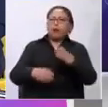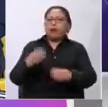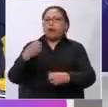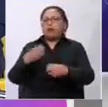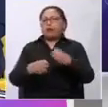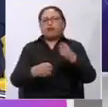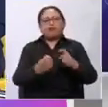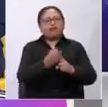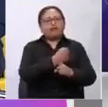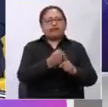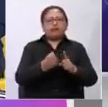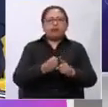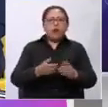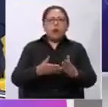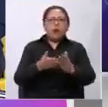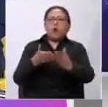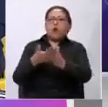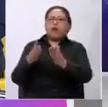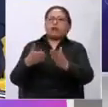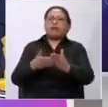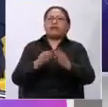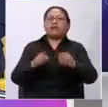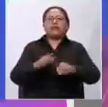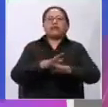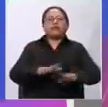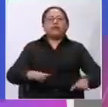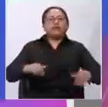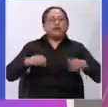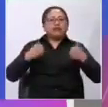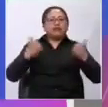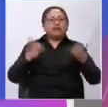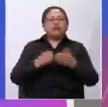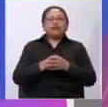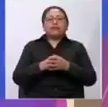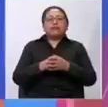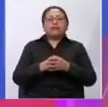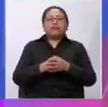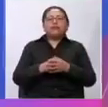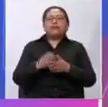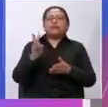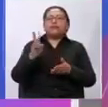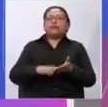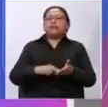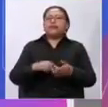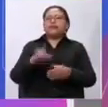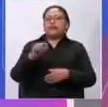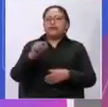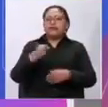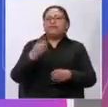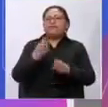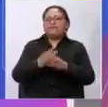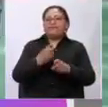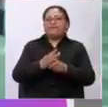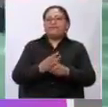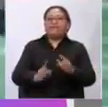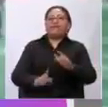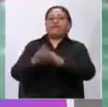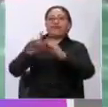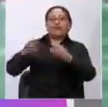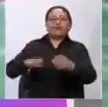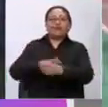contra la niñez y adolescencia. El 2020 es de resaltar porque es justamente cuando inicia la pandemia de la COVID-19